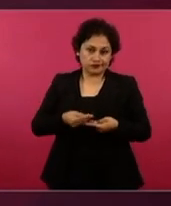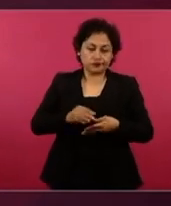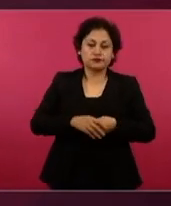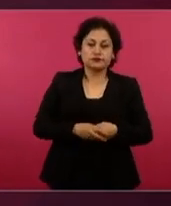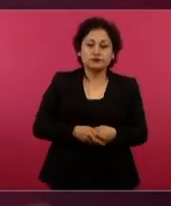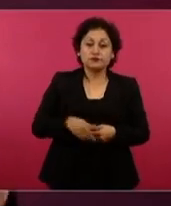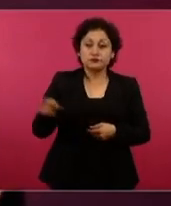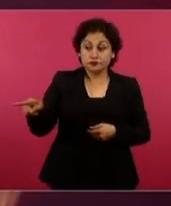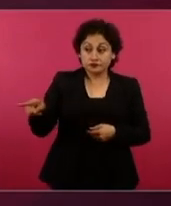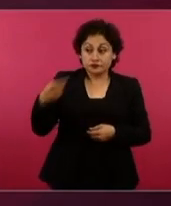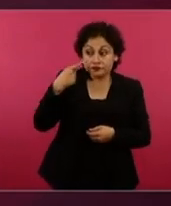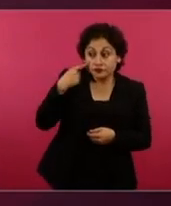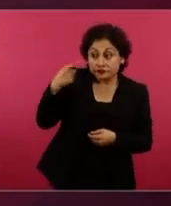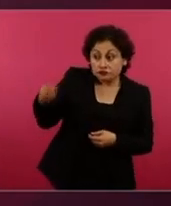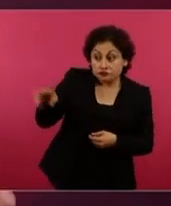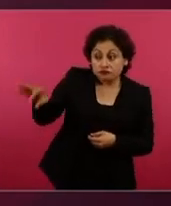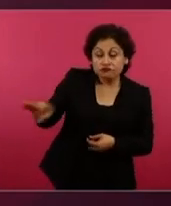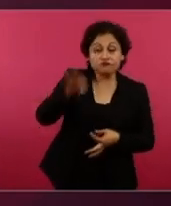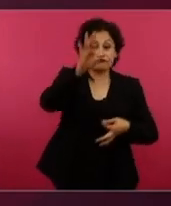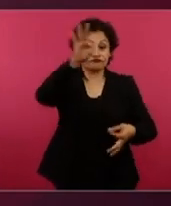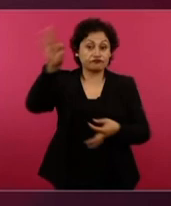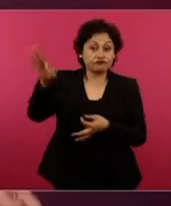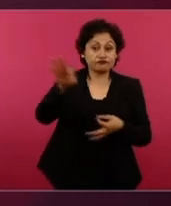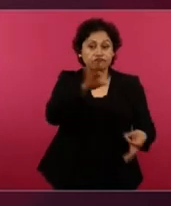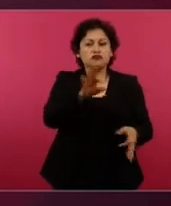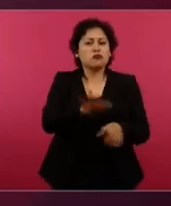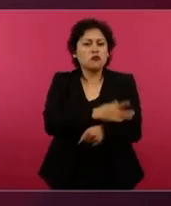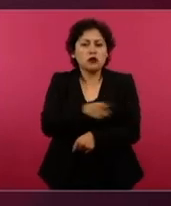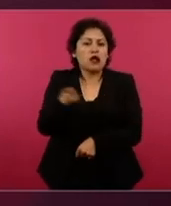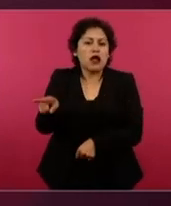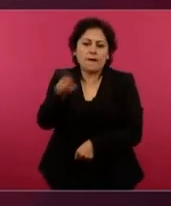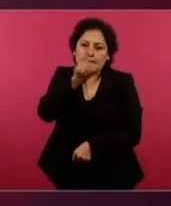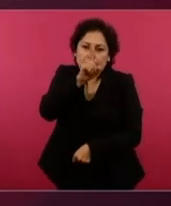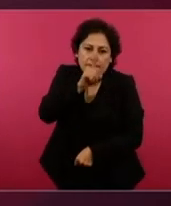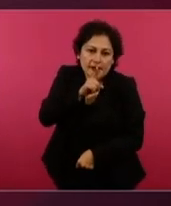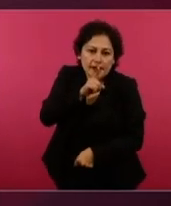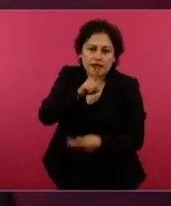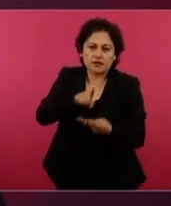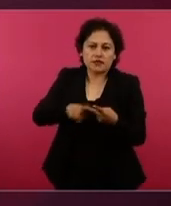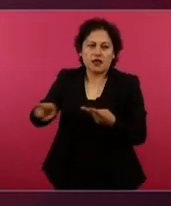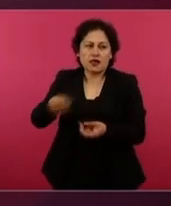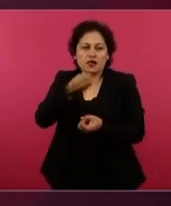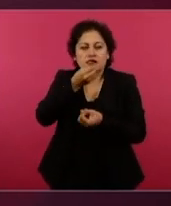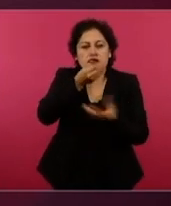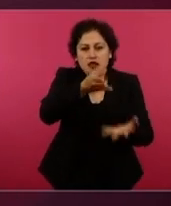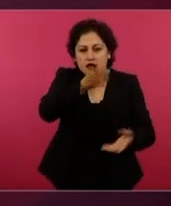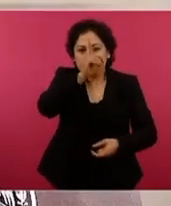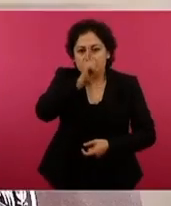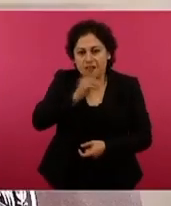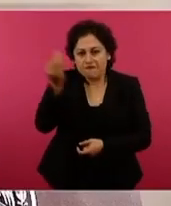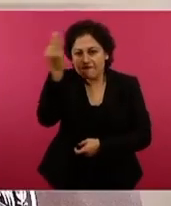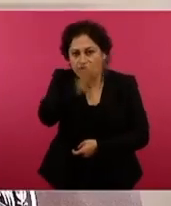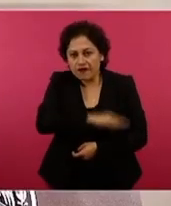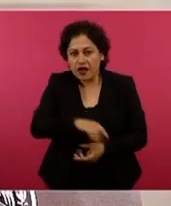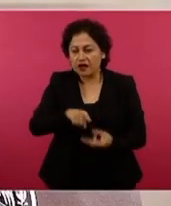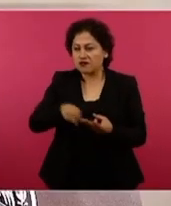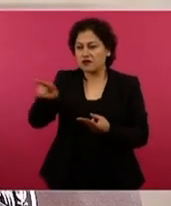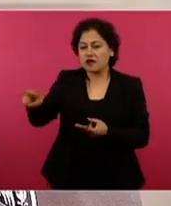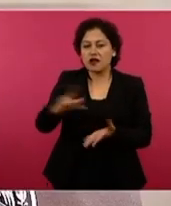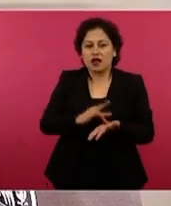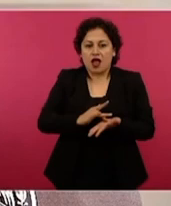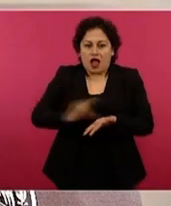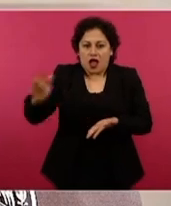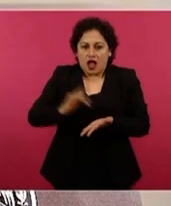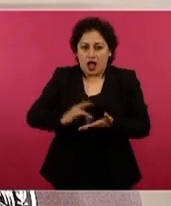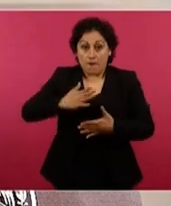Los exhibe porque mienten, calumnian, actúan de manera falsaria, son capaces hasta de alterar